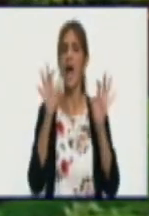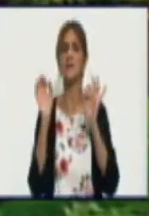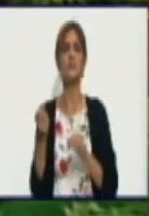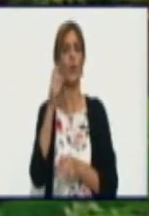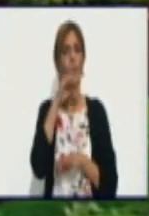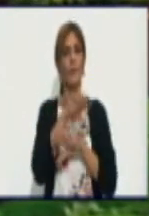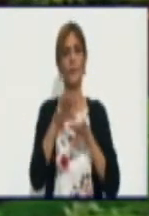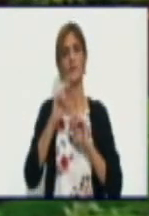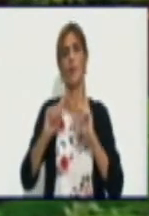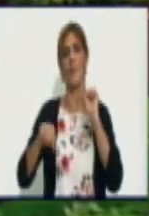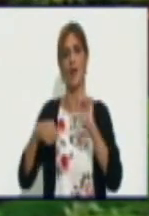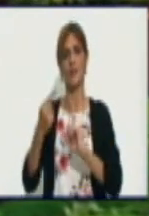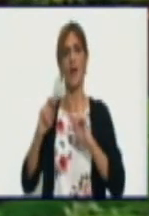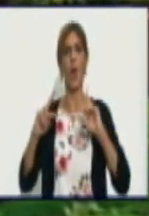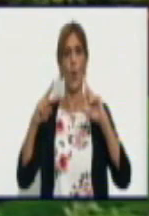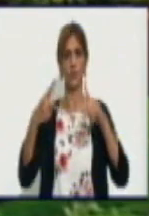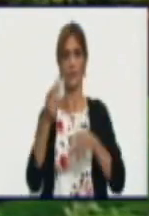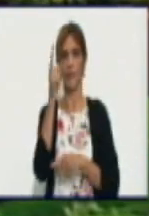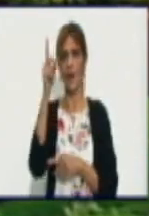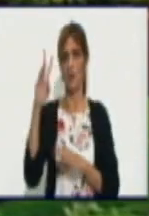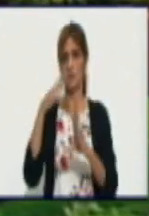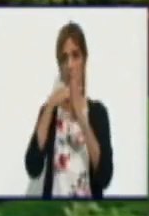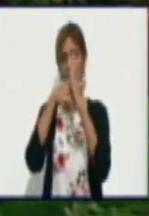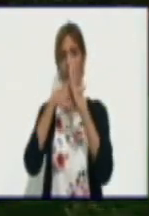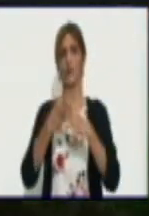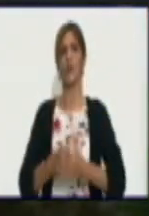volveremos mañana a las 12 del mediodía